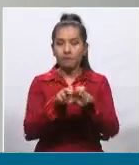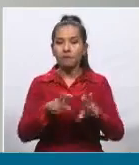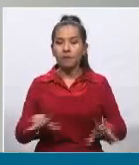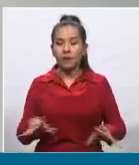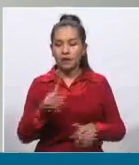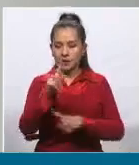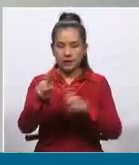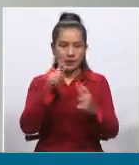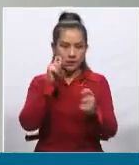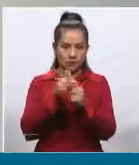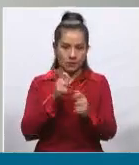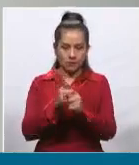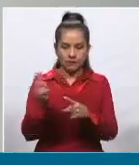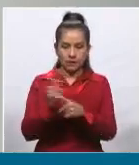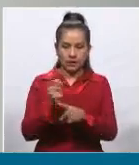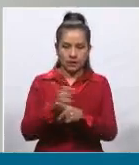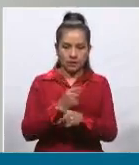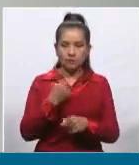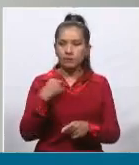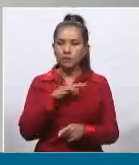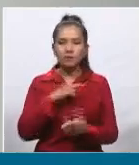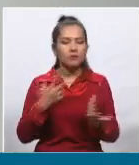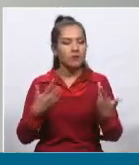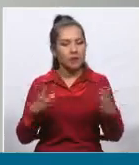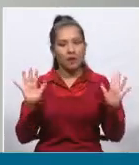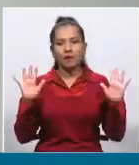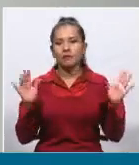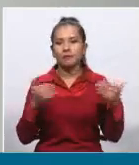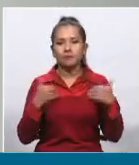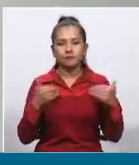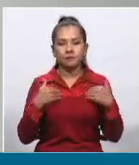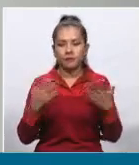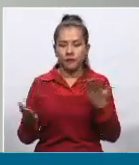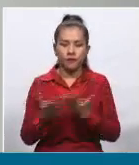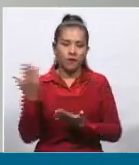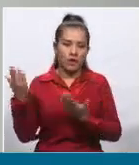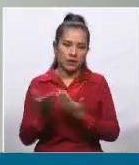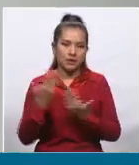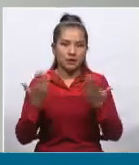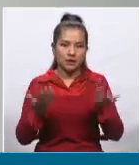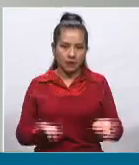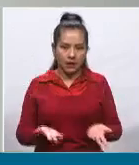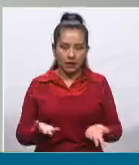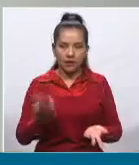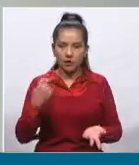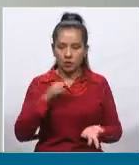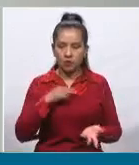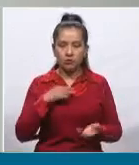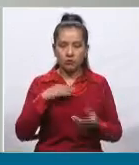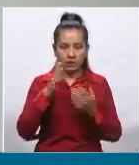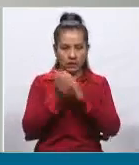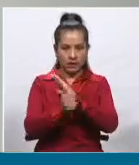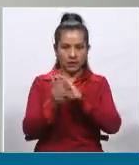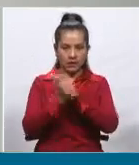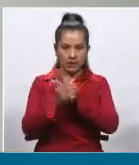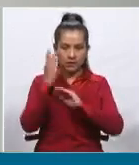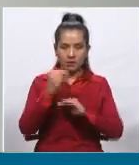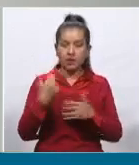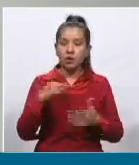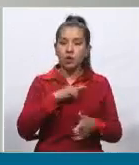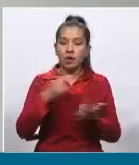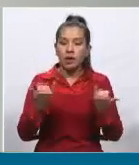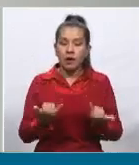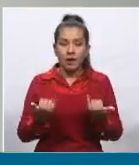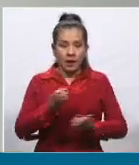especificaciones técnicas. Y tenemos nosotros la facilidad de que nuestra misma trocha, la que